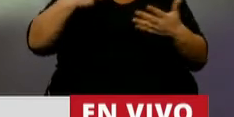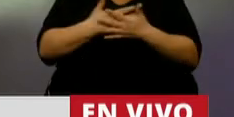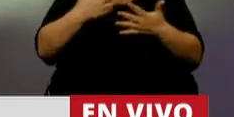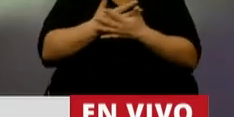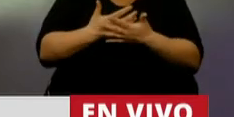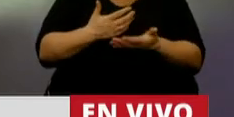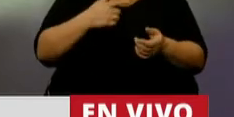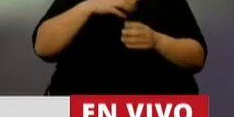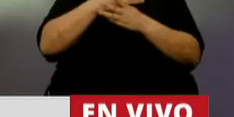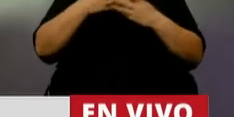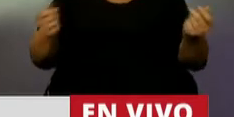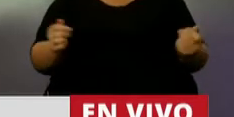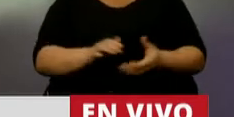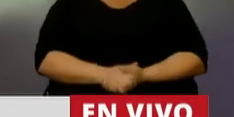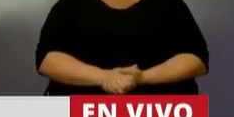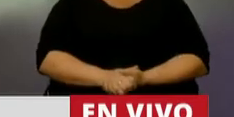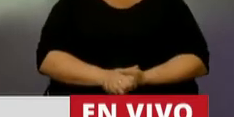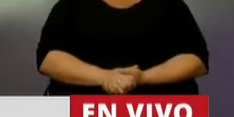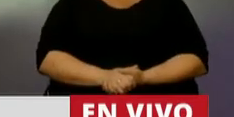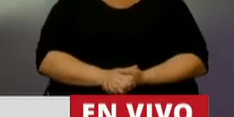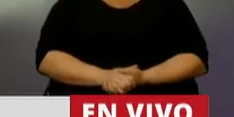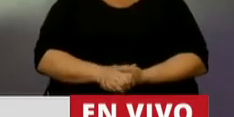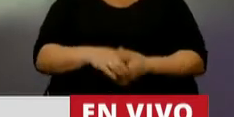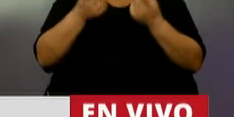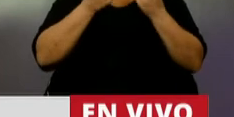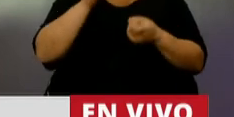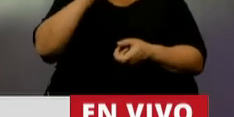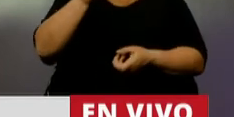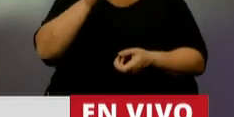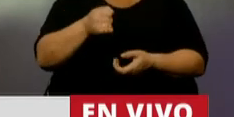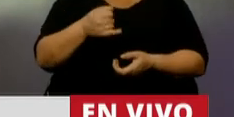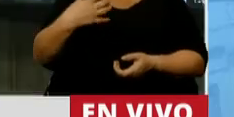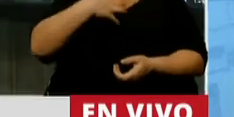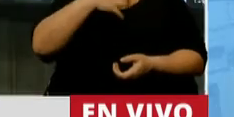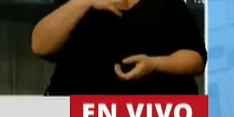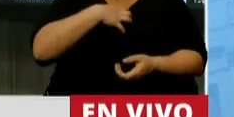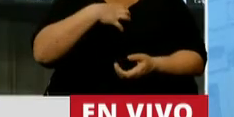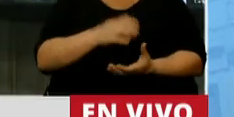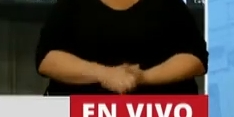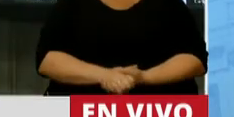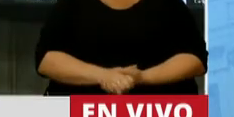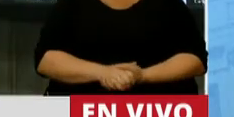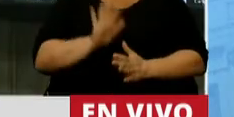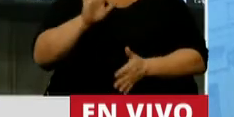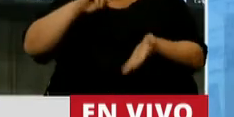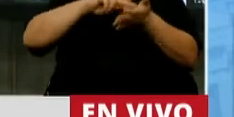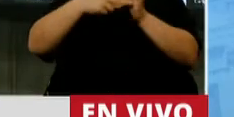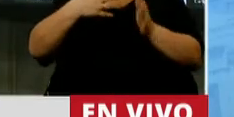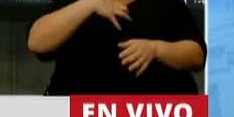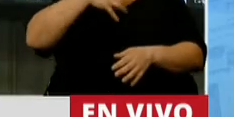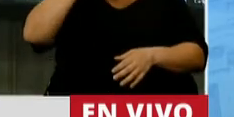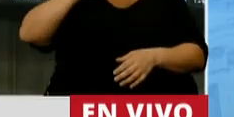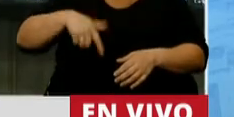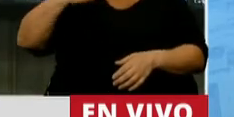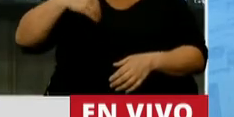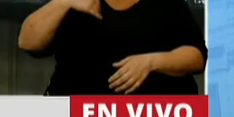agobia. Y voy terminando, señor Presidente. Es necesario, señor Presidente, generar confianza. Pero el problema de la confianza en